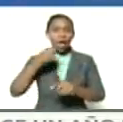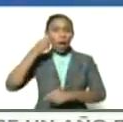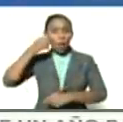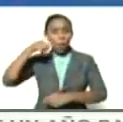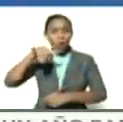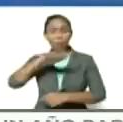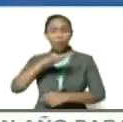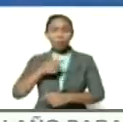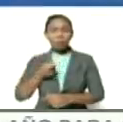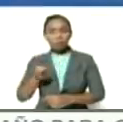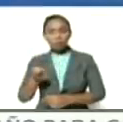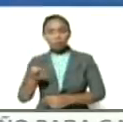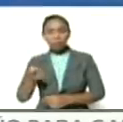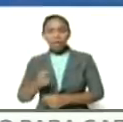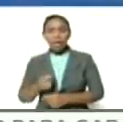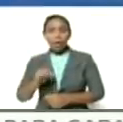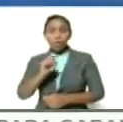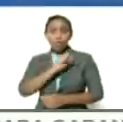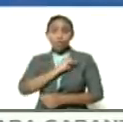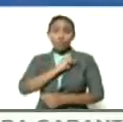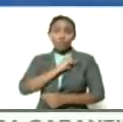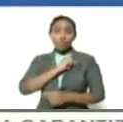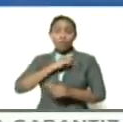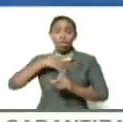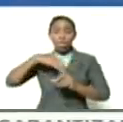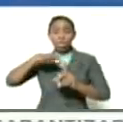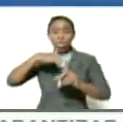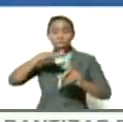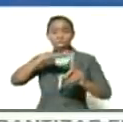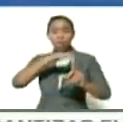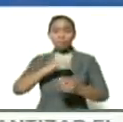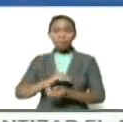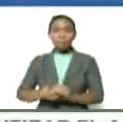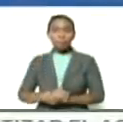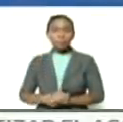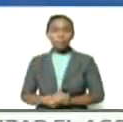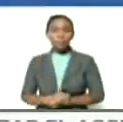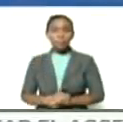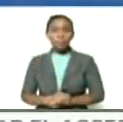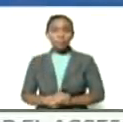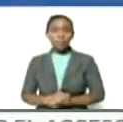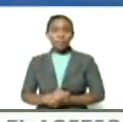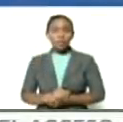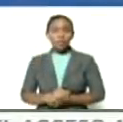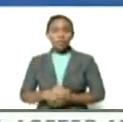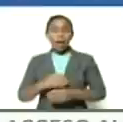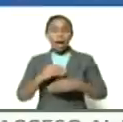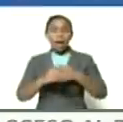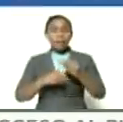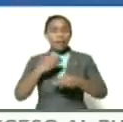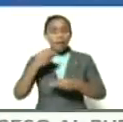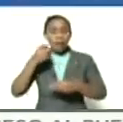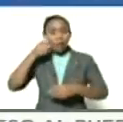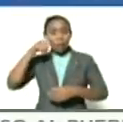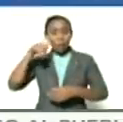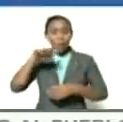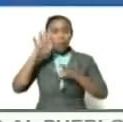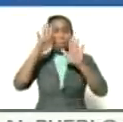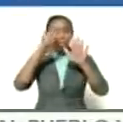atemorizar a los pueblos rendir a los pueblos